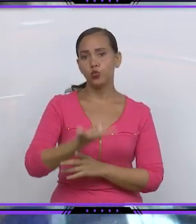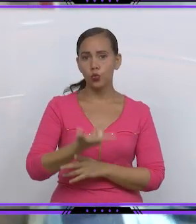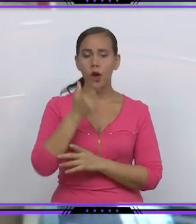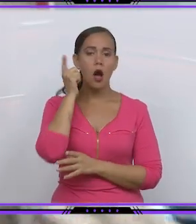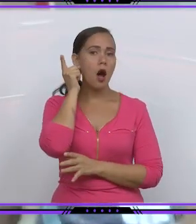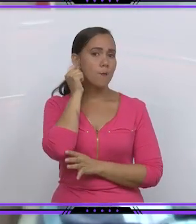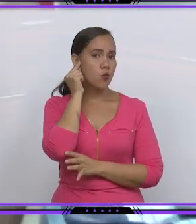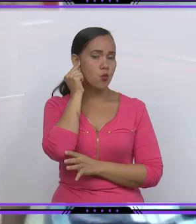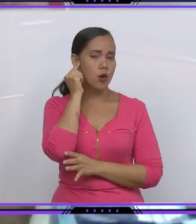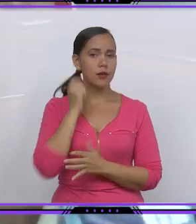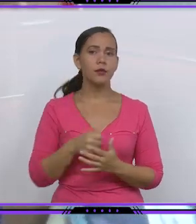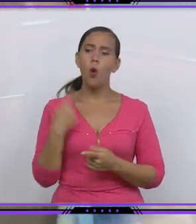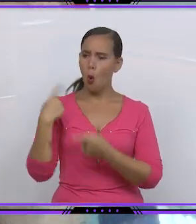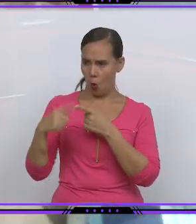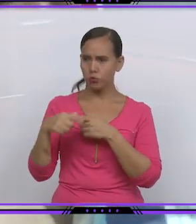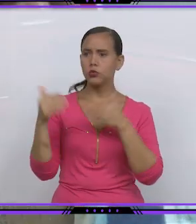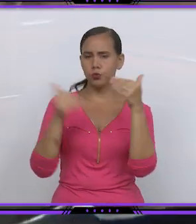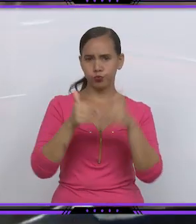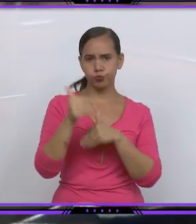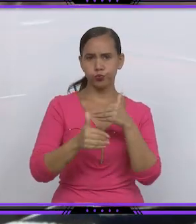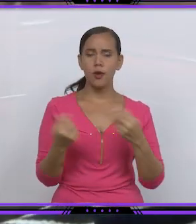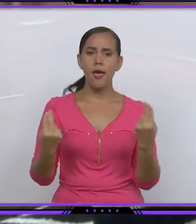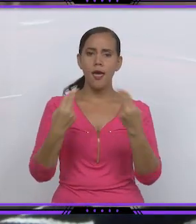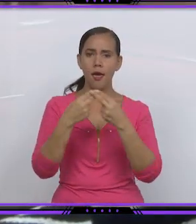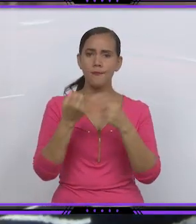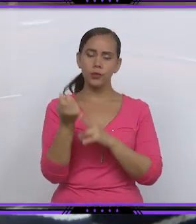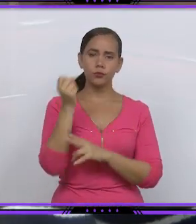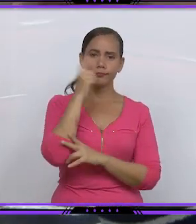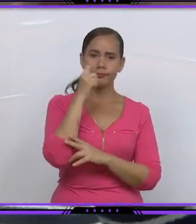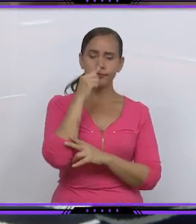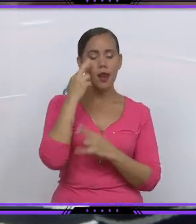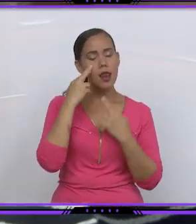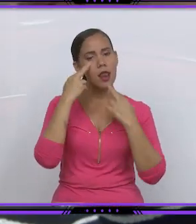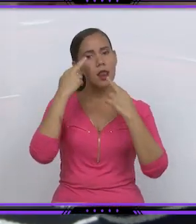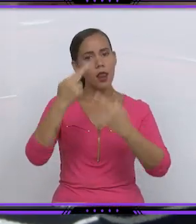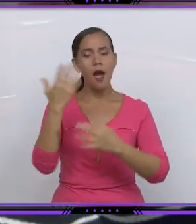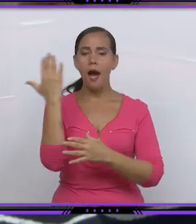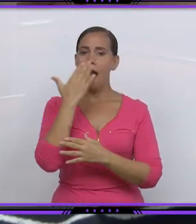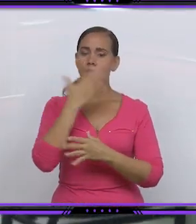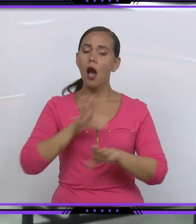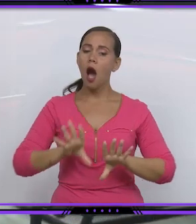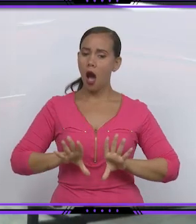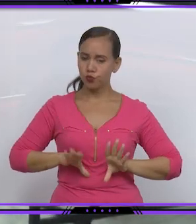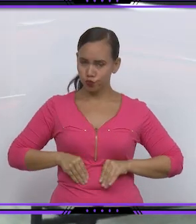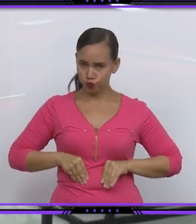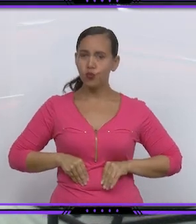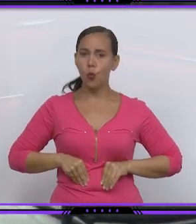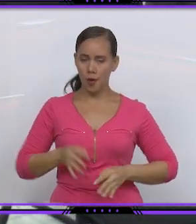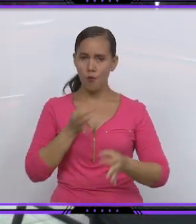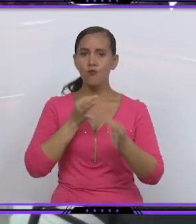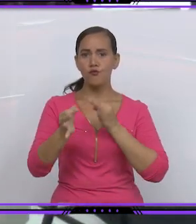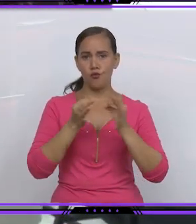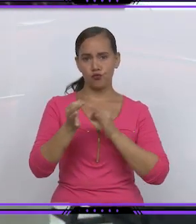Canelma Carvajal, entre otros. El evento finalizó con el reconocimiento a quienes asumen y dejan